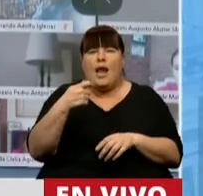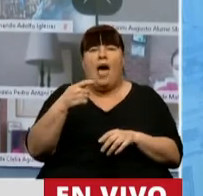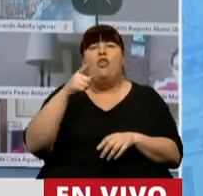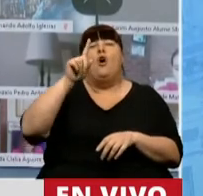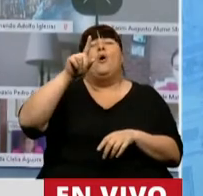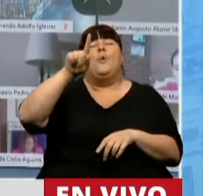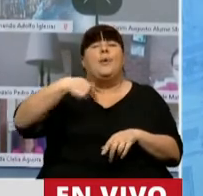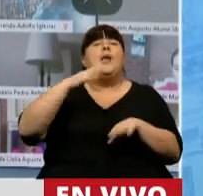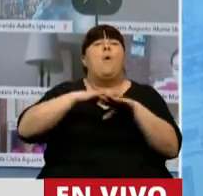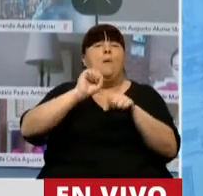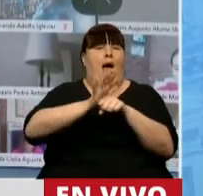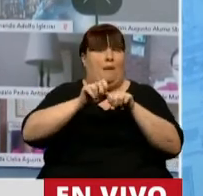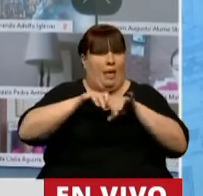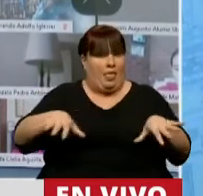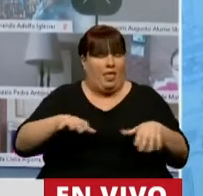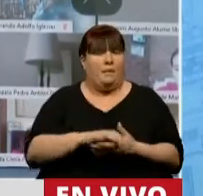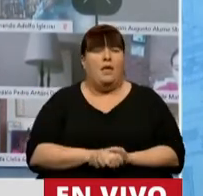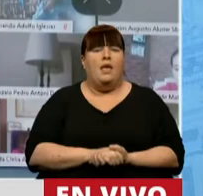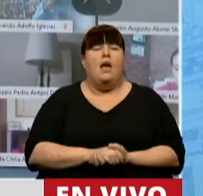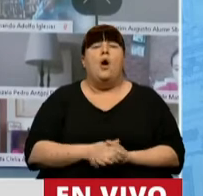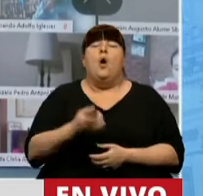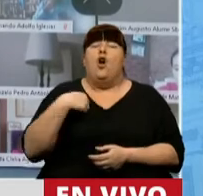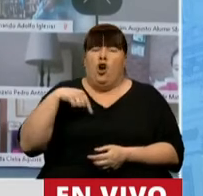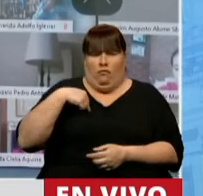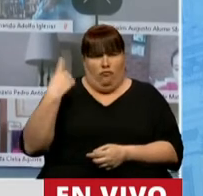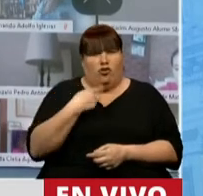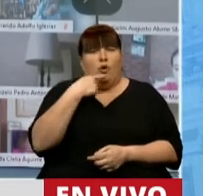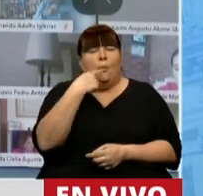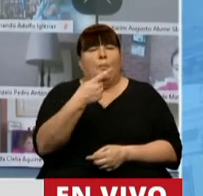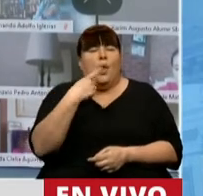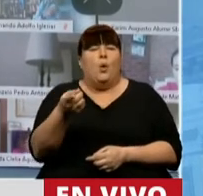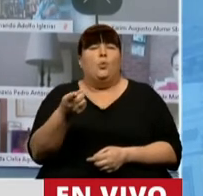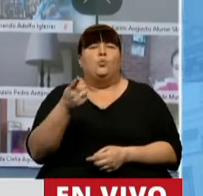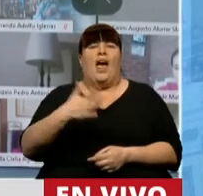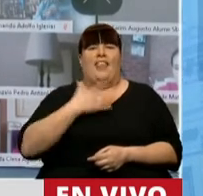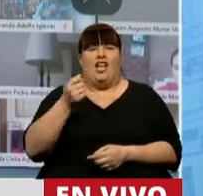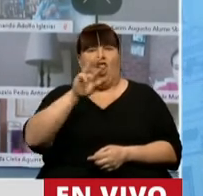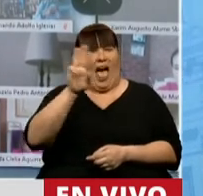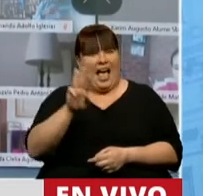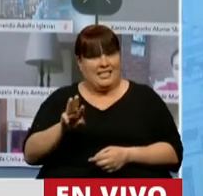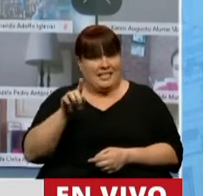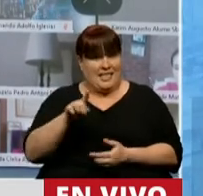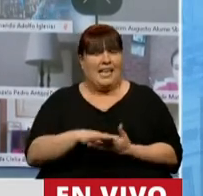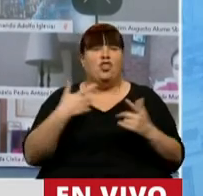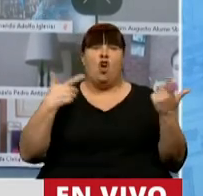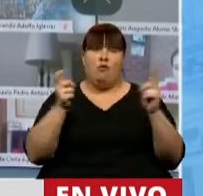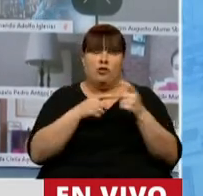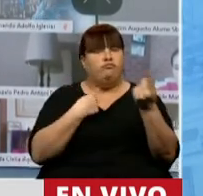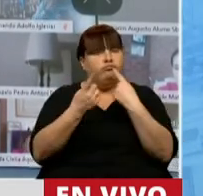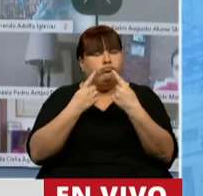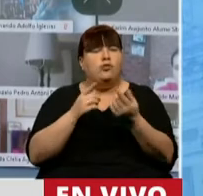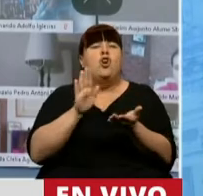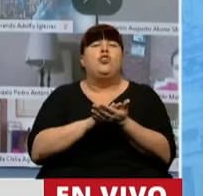ocasionados por la pandemia. Ahora, cuando nosotros consultamos a la directora de ANSES en la comisión